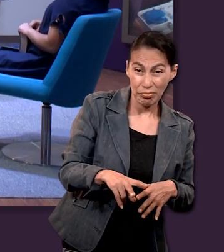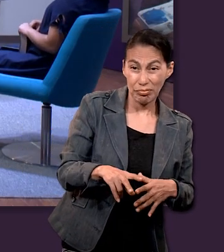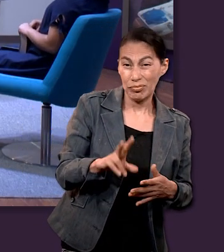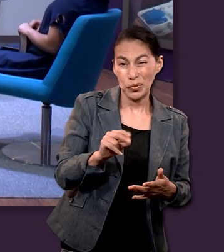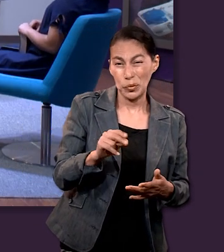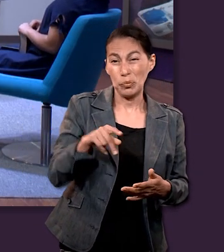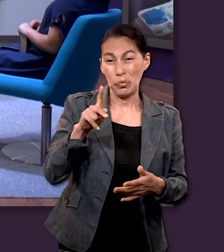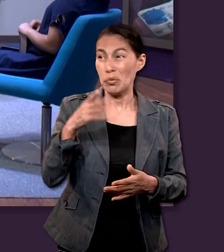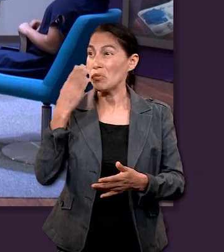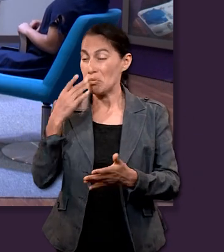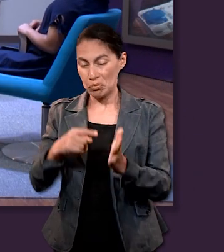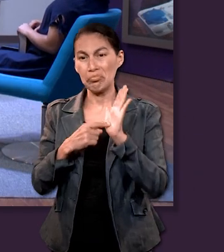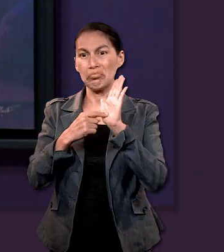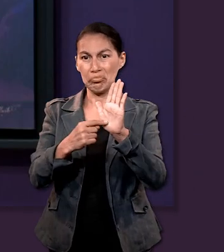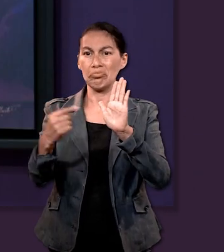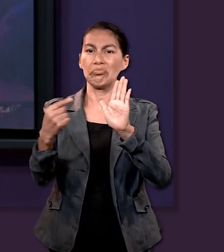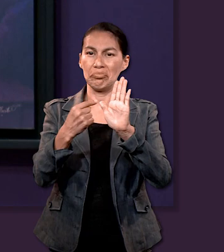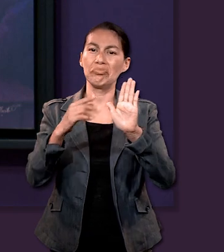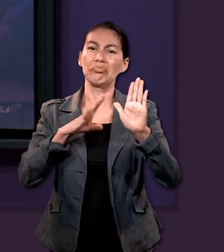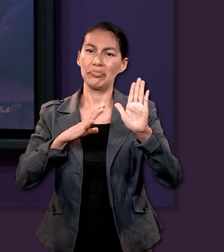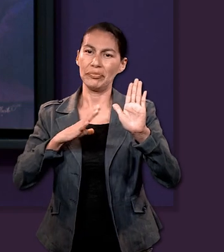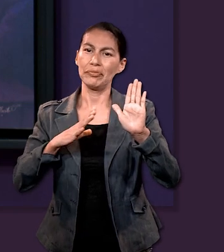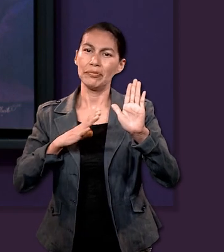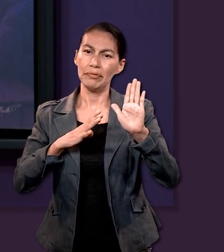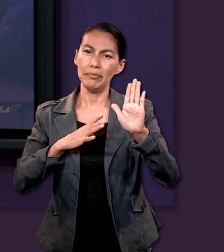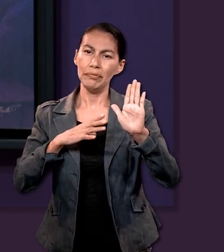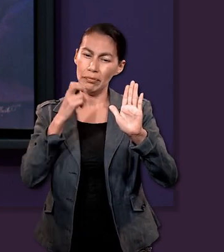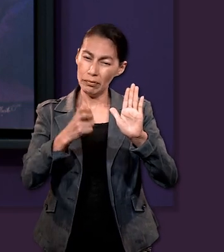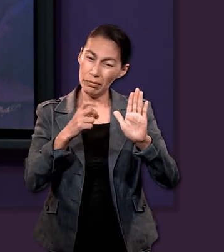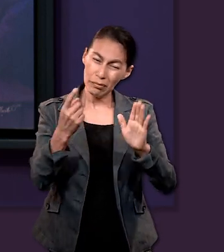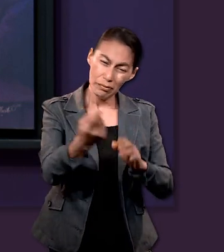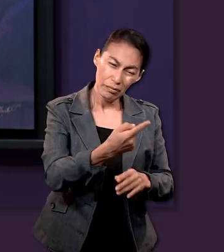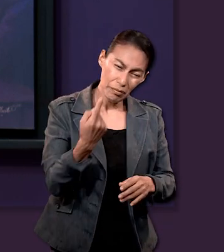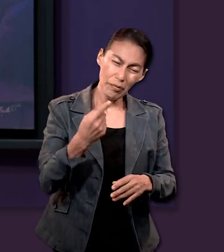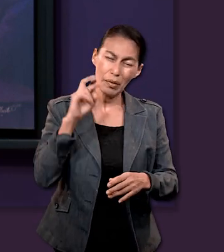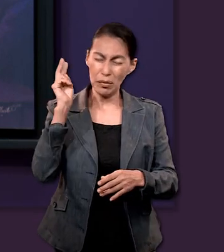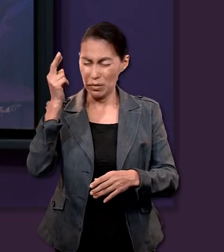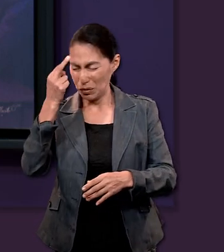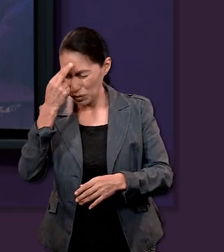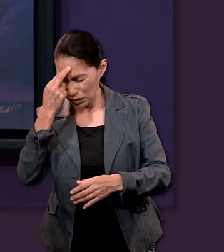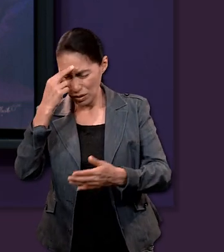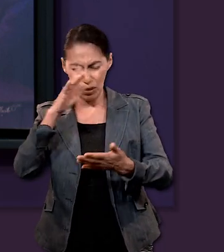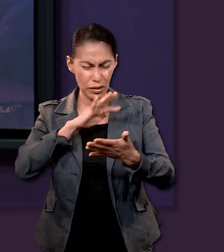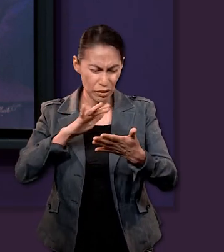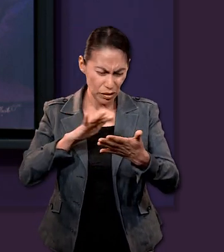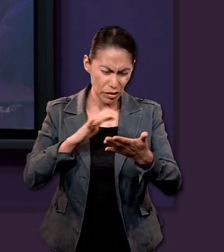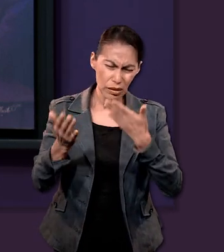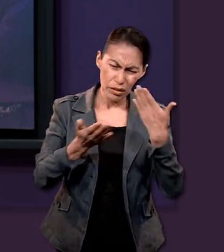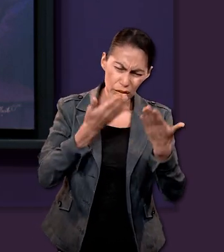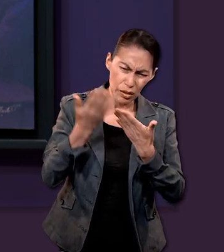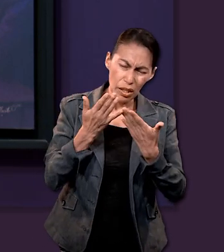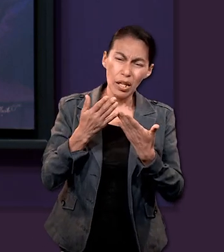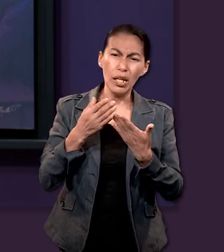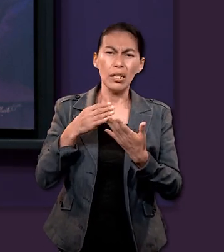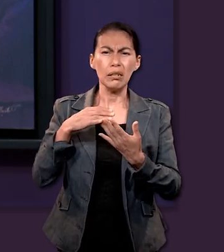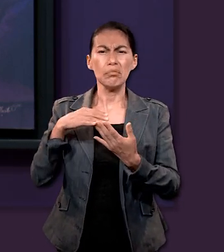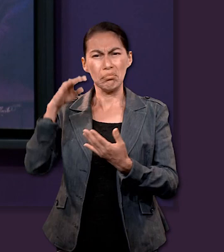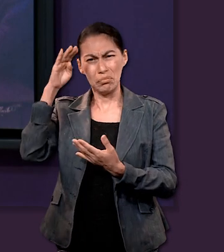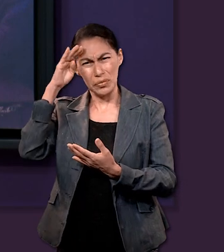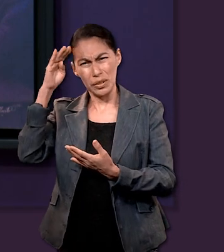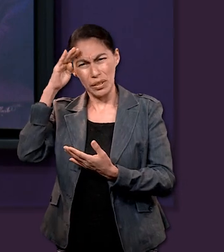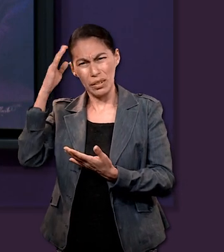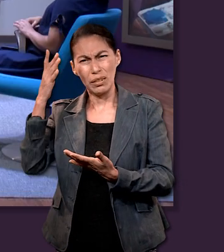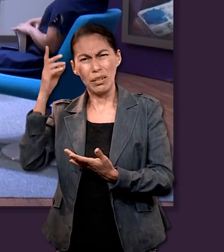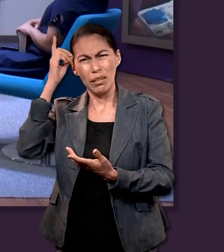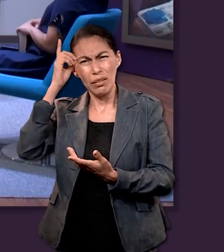nuestro tiempo, pero está registrado, ¿no? Y lo podemos experimentar y recordar y tener presente que Dios